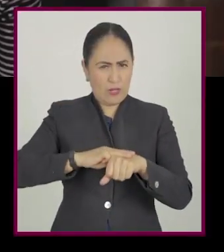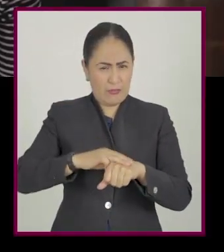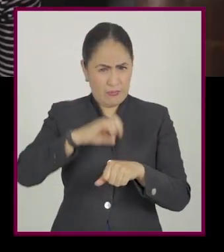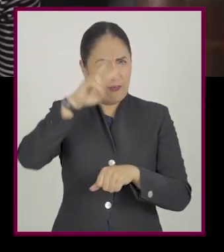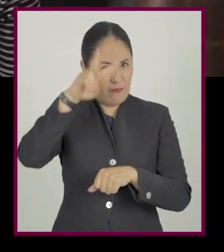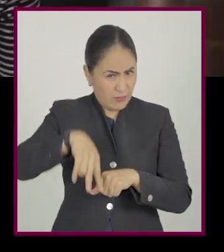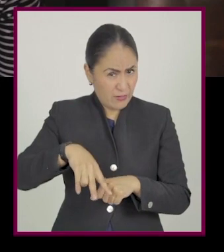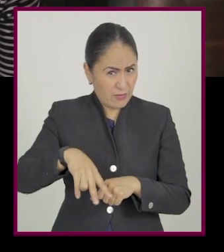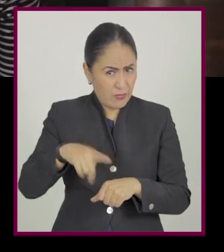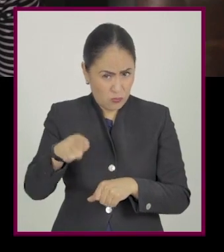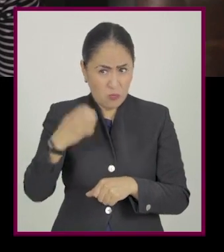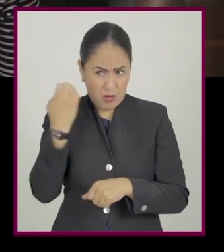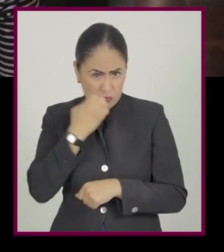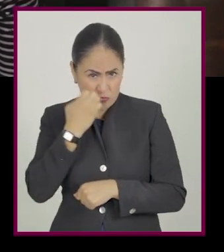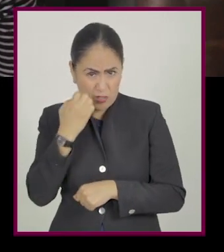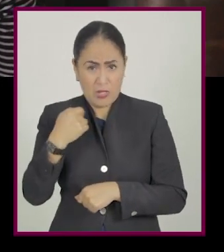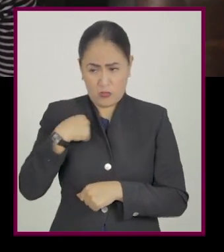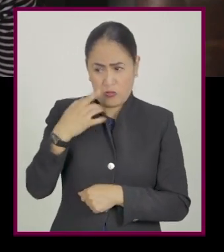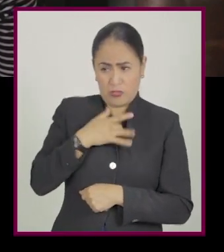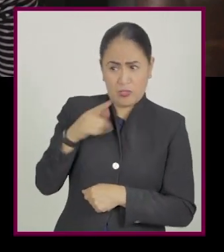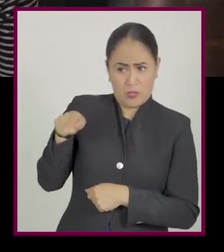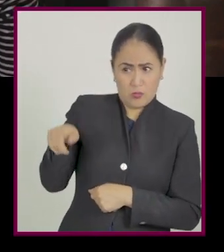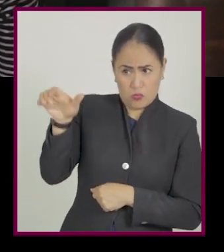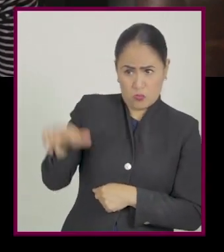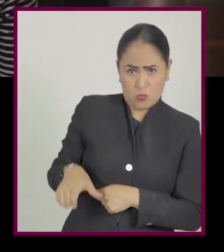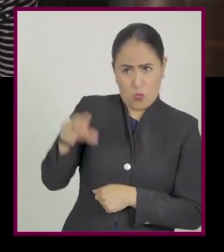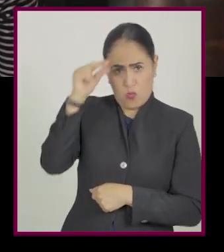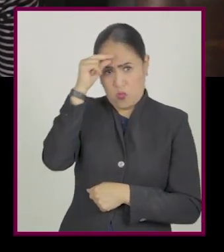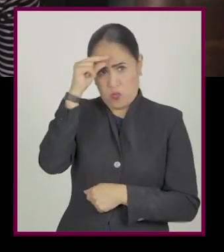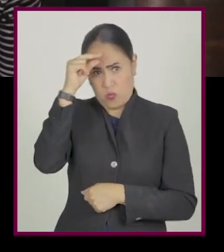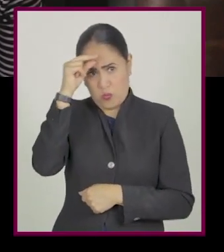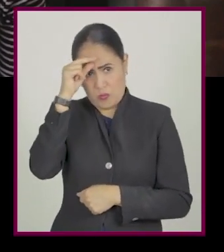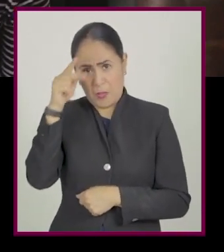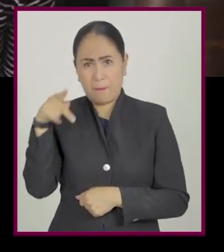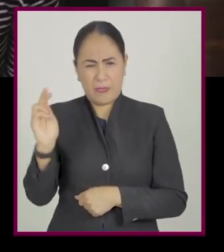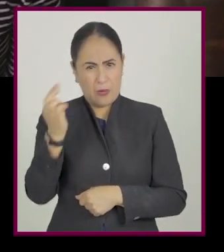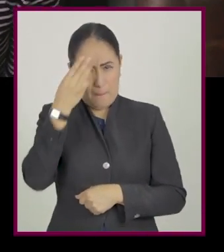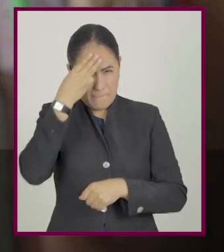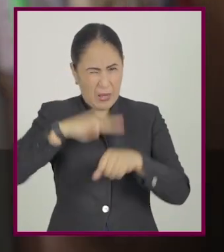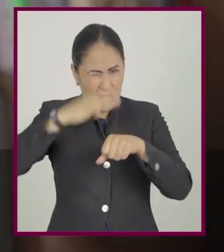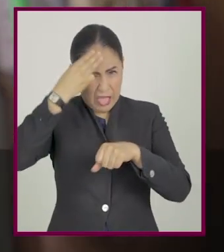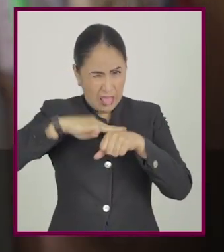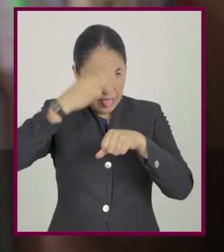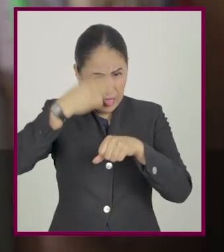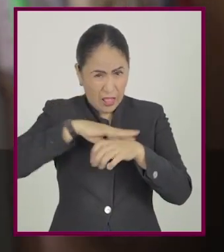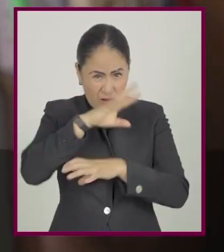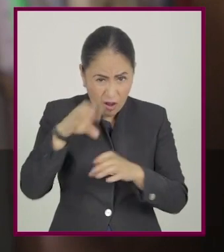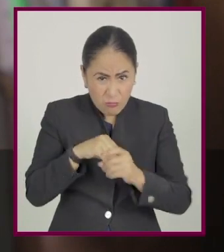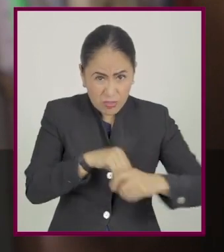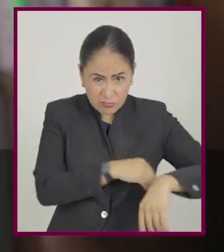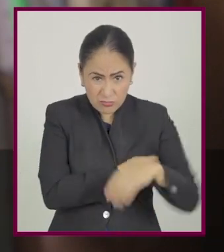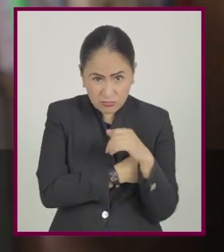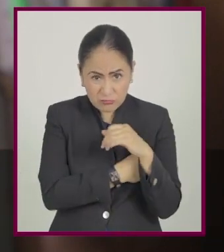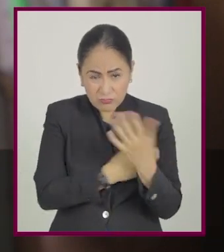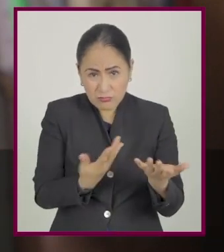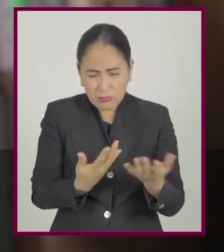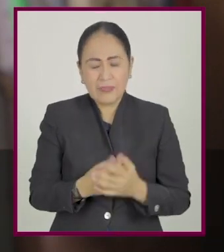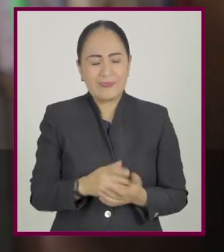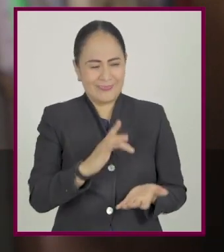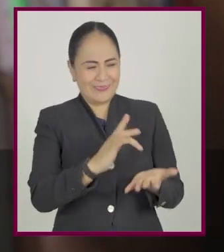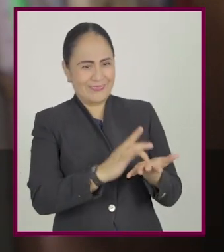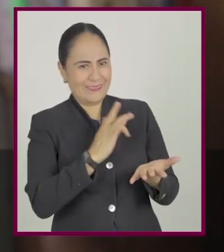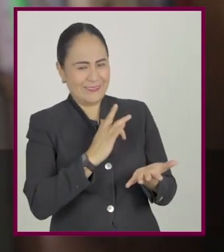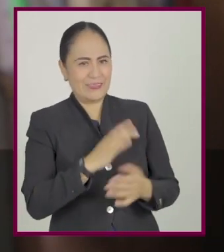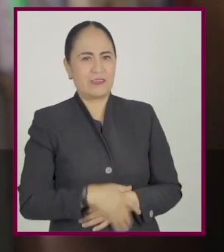usas la memoria en lo que aprendes en la escuela? Yo considero que eres una chava muy inteligente, pero ¿qué tanto dependes de tu memoria?